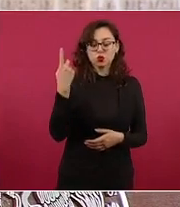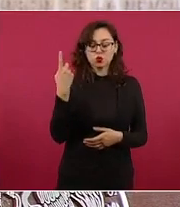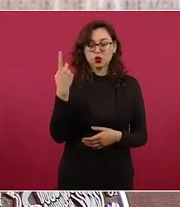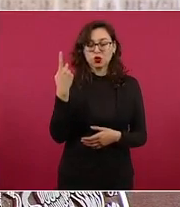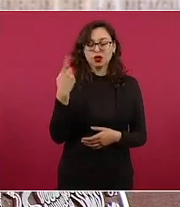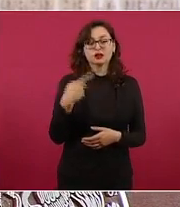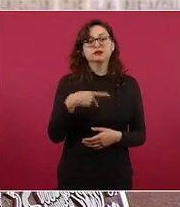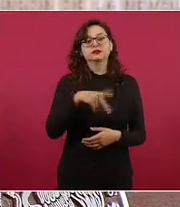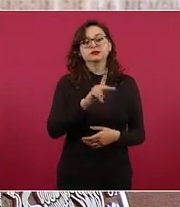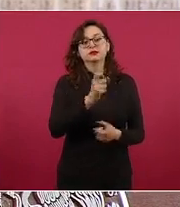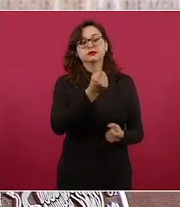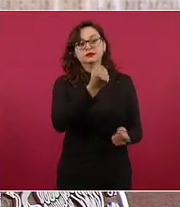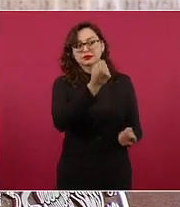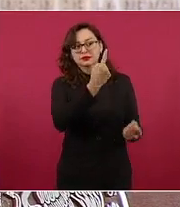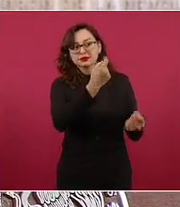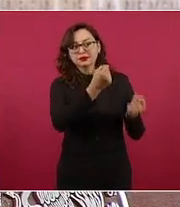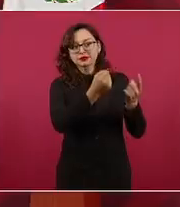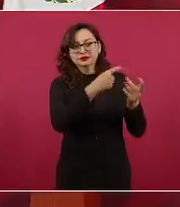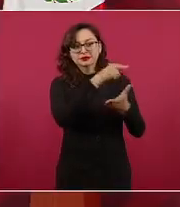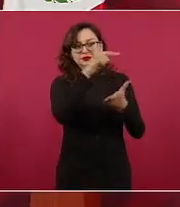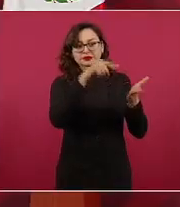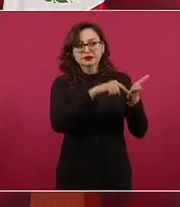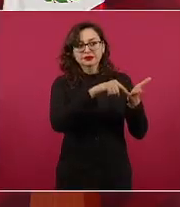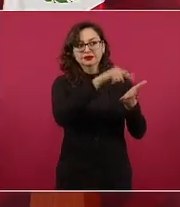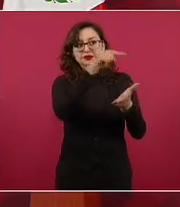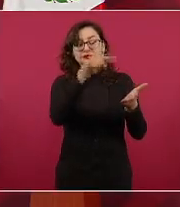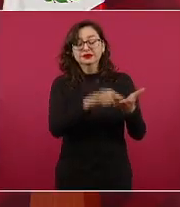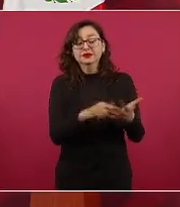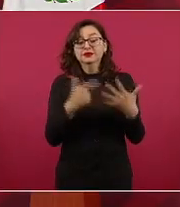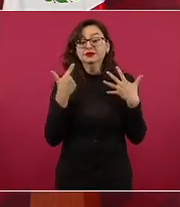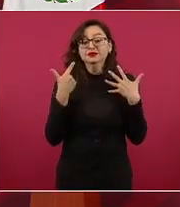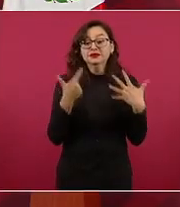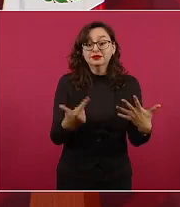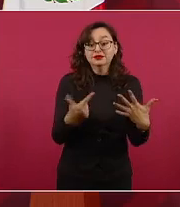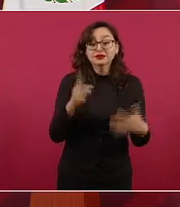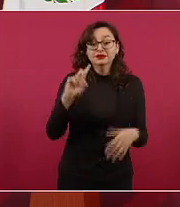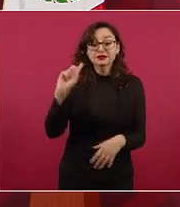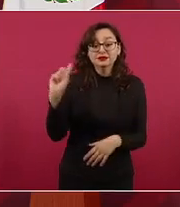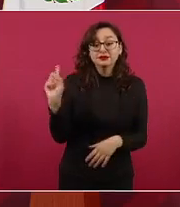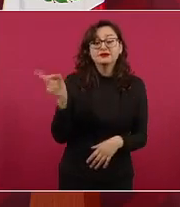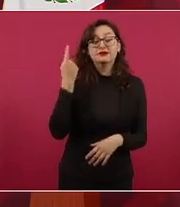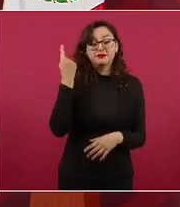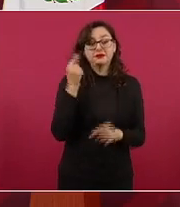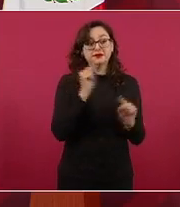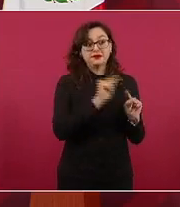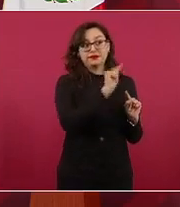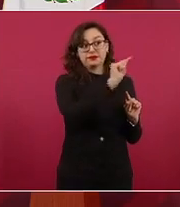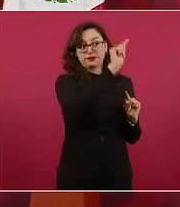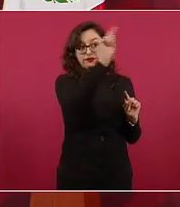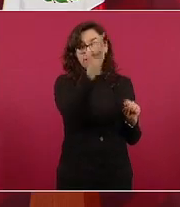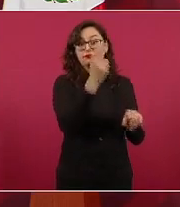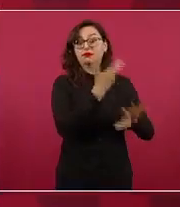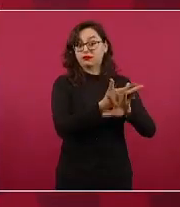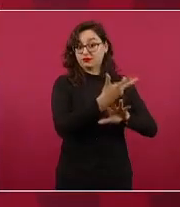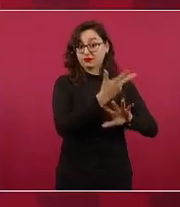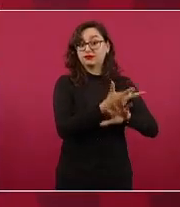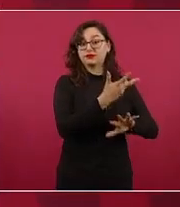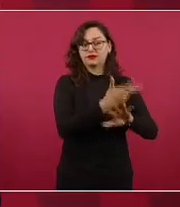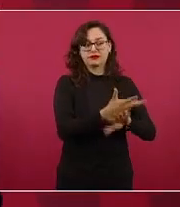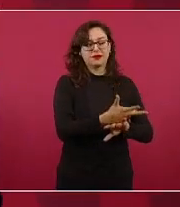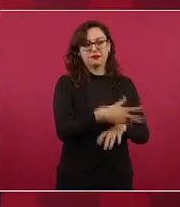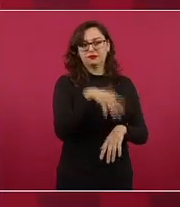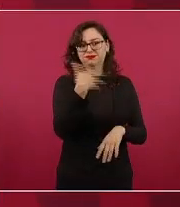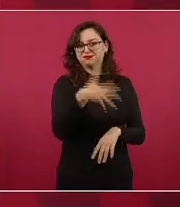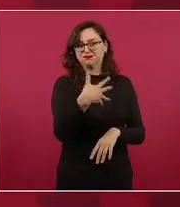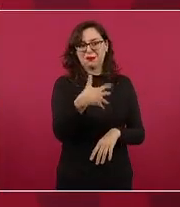lugares en donde está a 7 dólares el galón en Estados Unidos o sea para